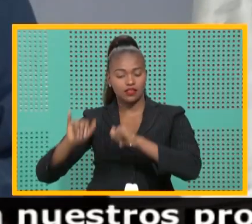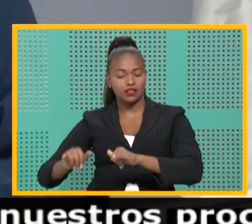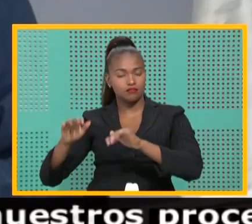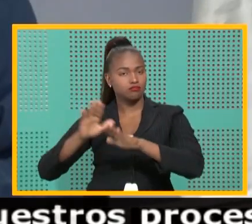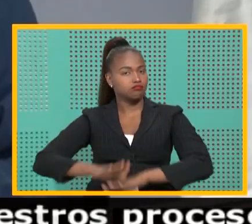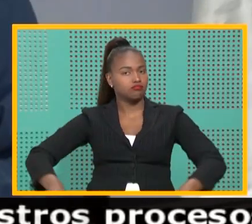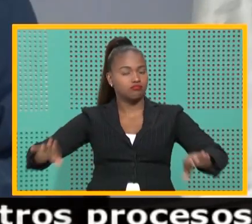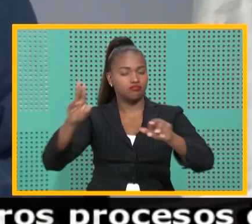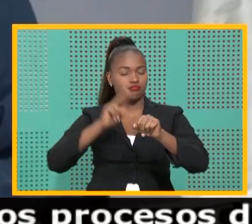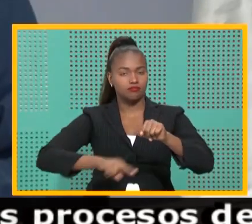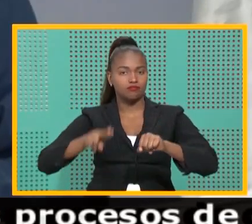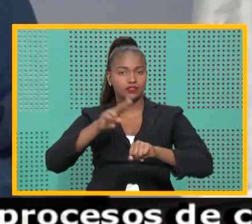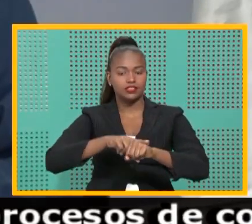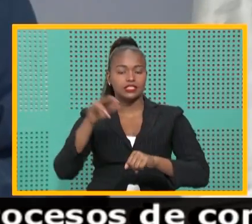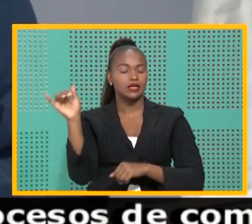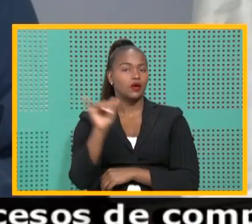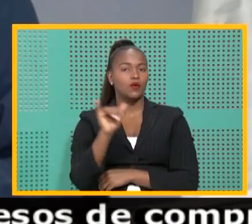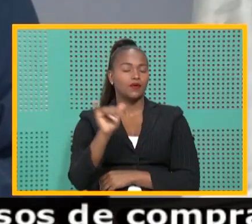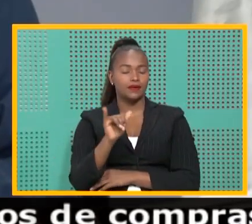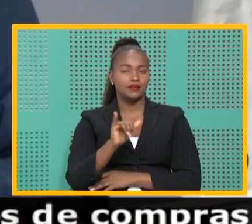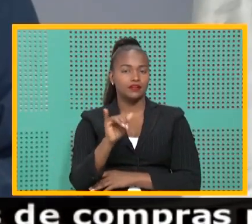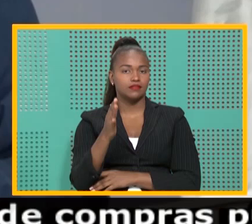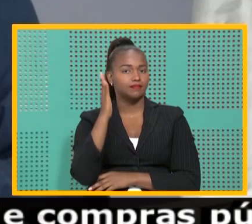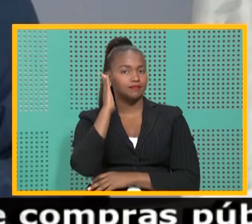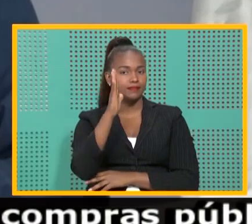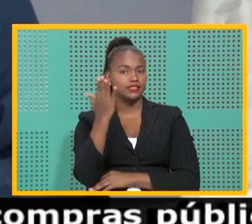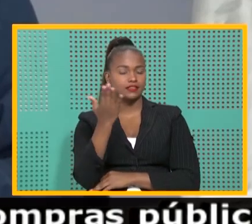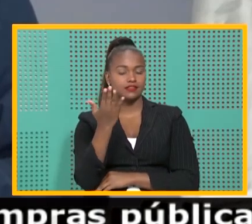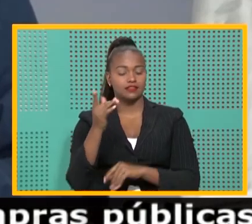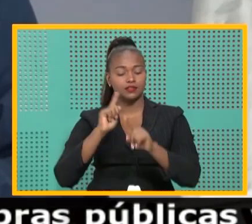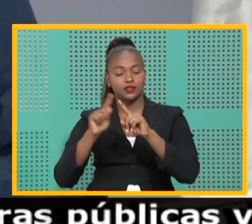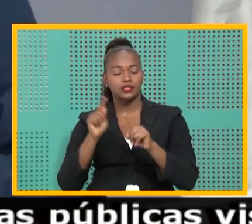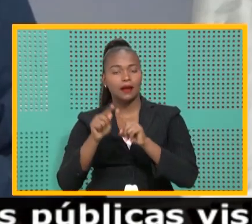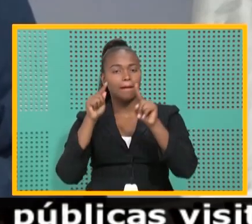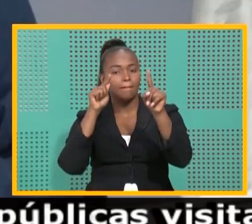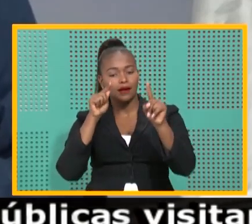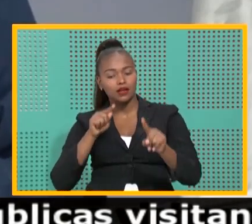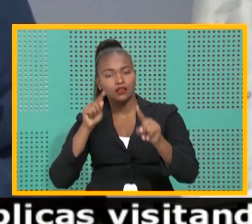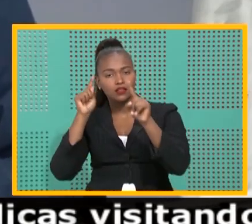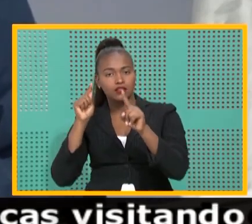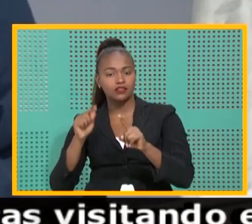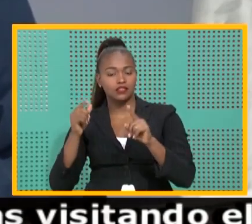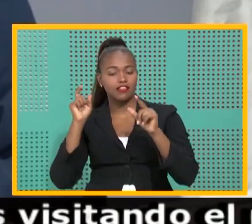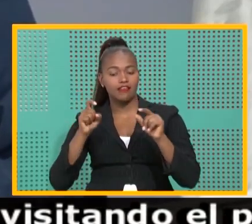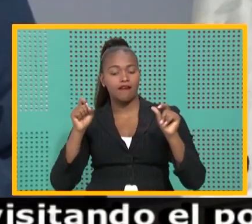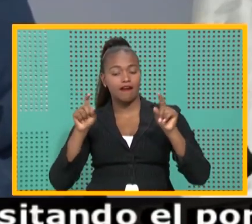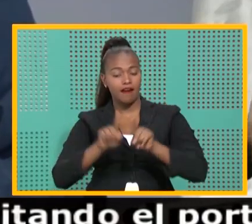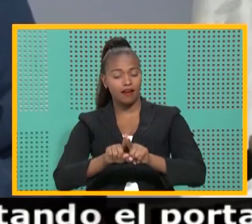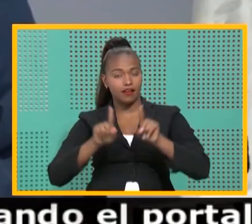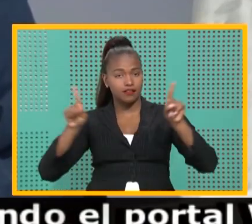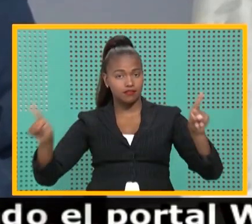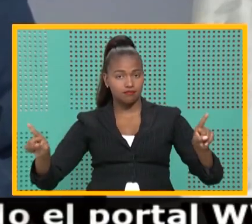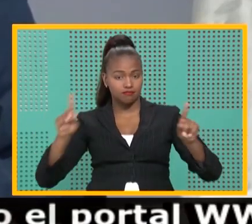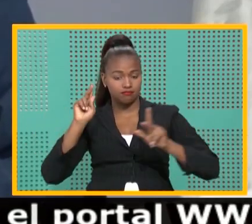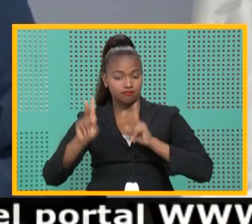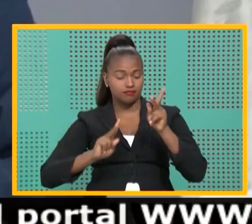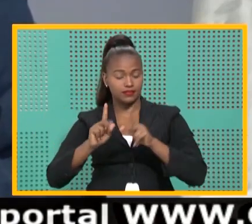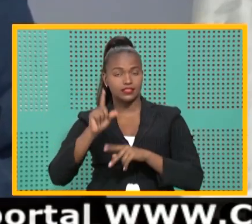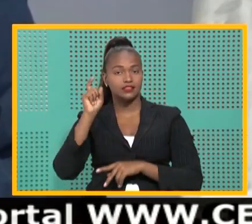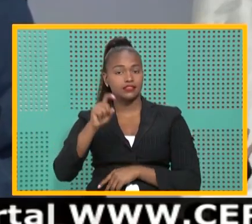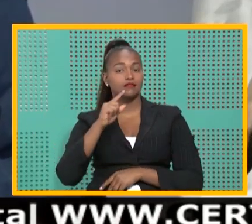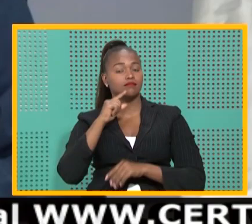nacional e igualmente las medidas de distanciamiento físico son